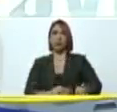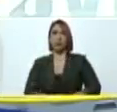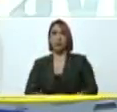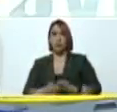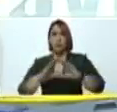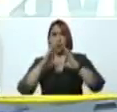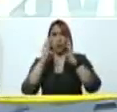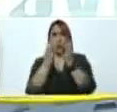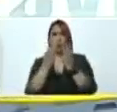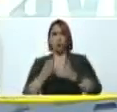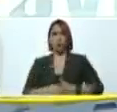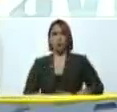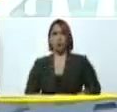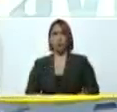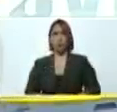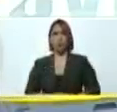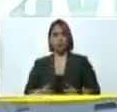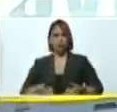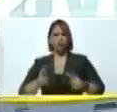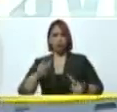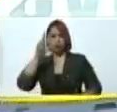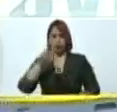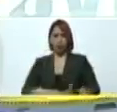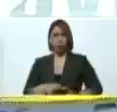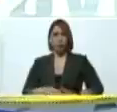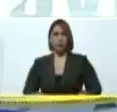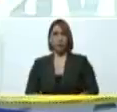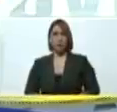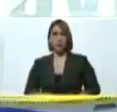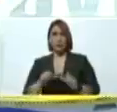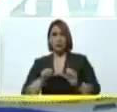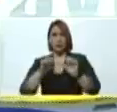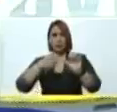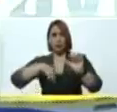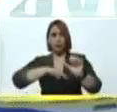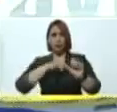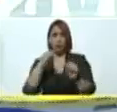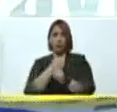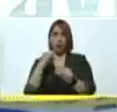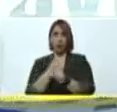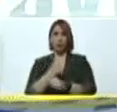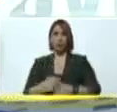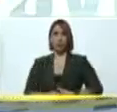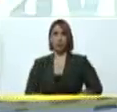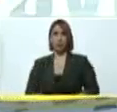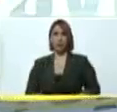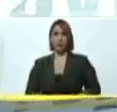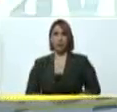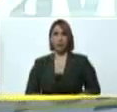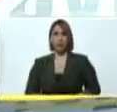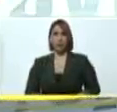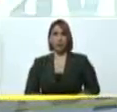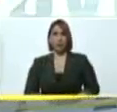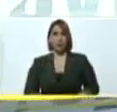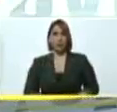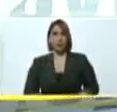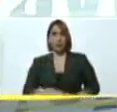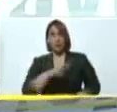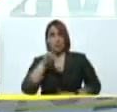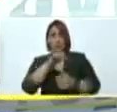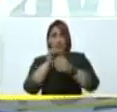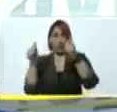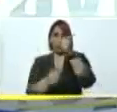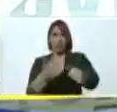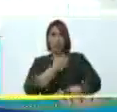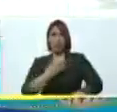mundo entero con placer bueno, seguimos en lo nuestro seguimos en el trabajo señora vicepresidenta